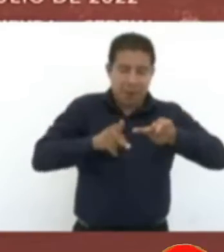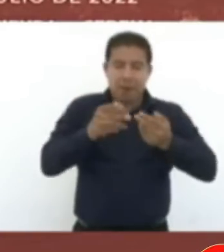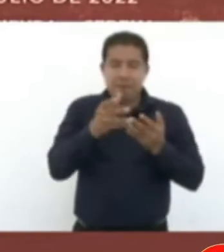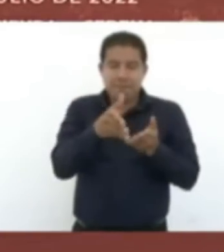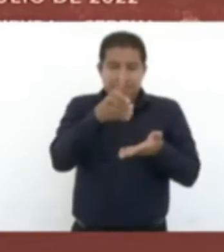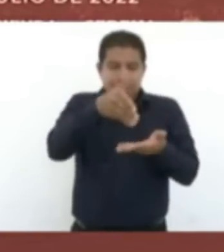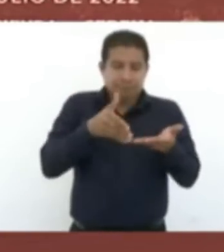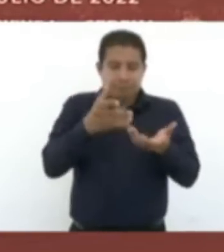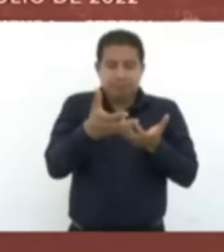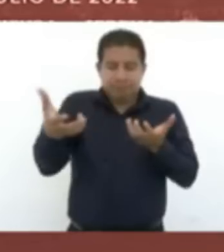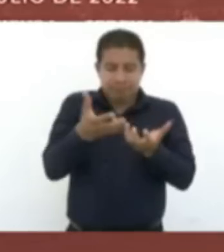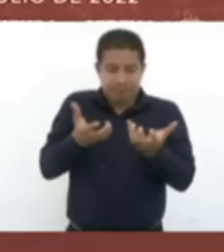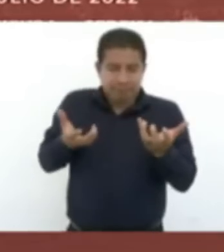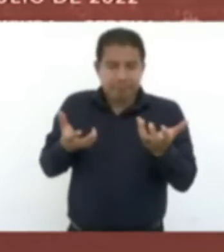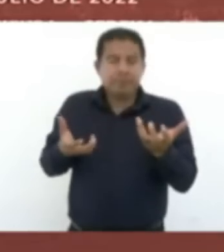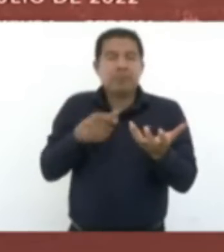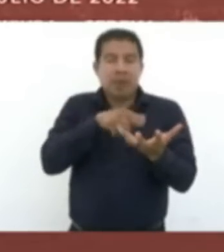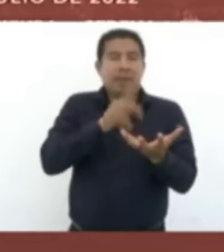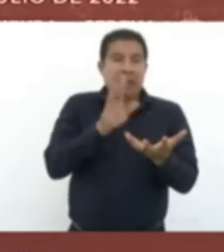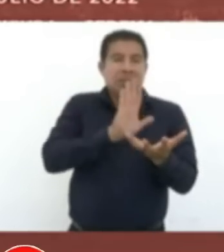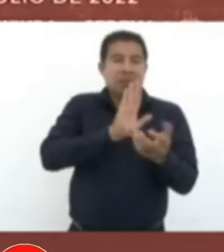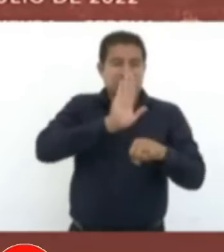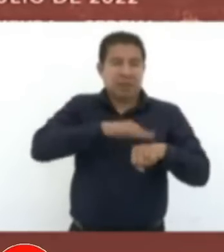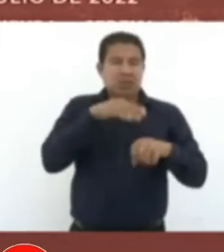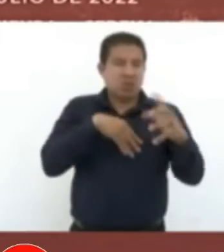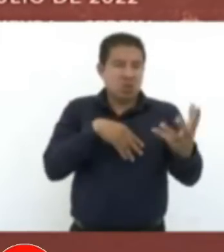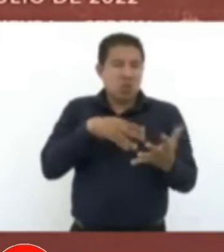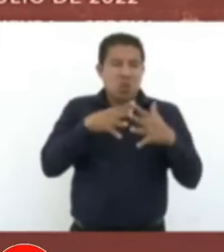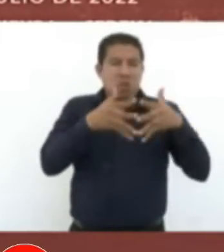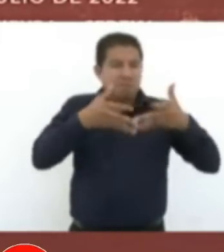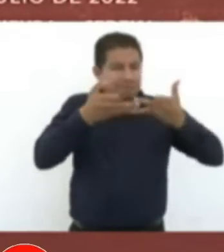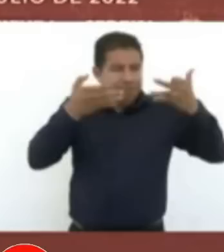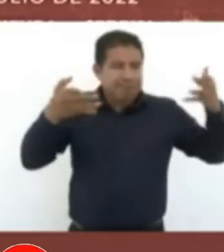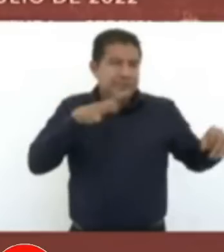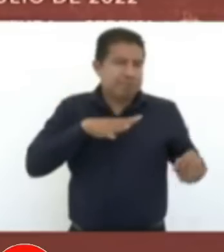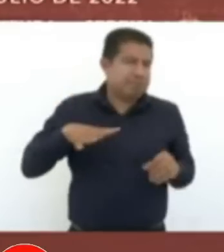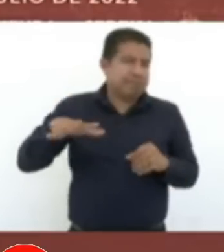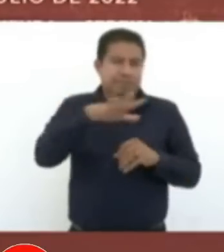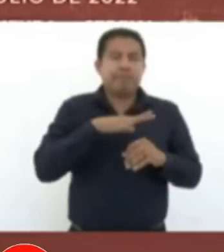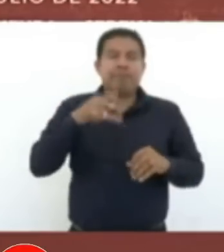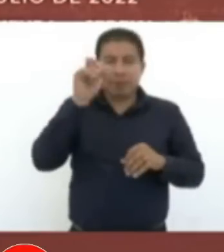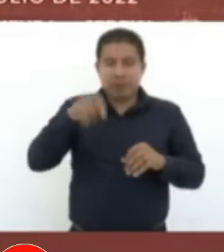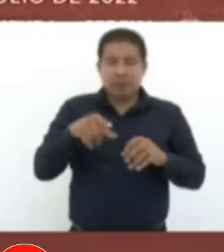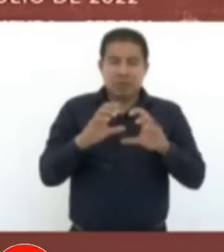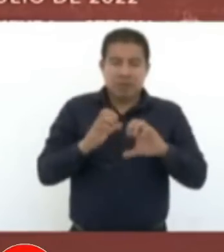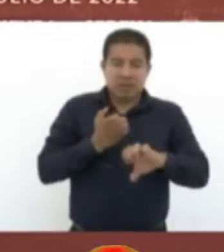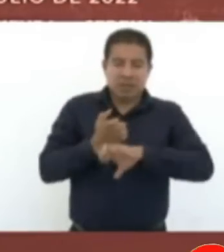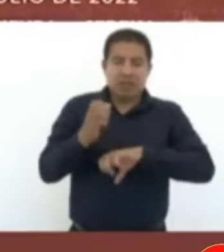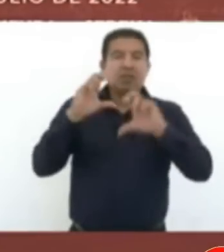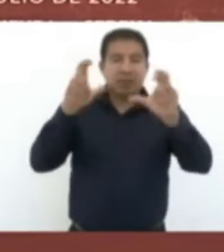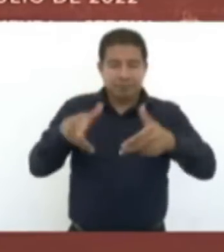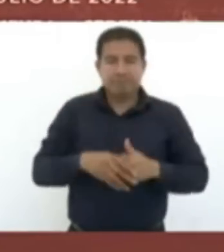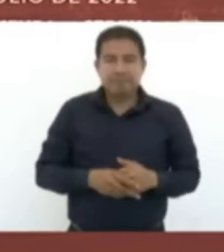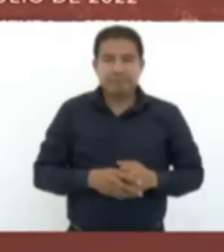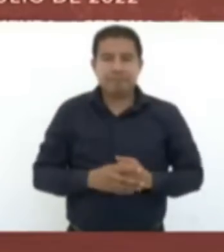Ococingo y sigue siendo el primer lugar en extensión territorial en